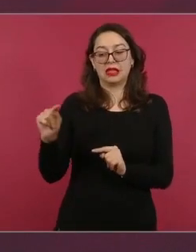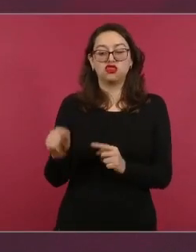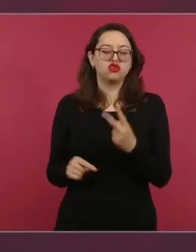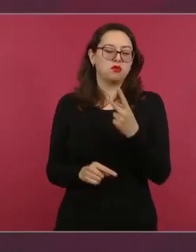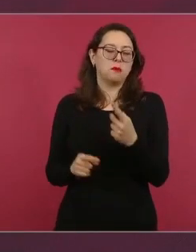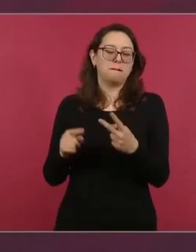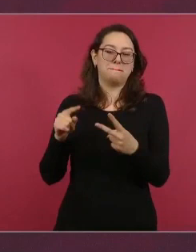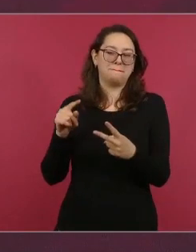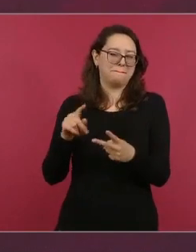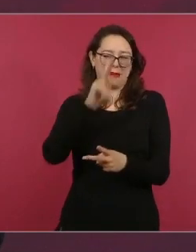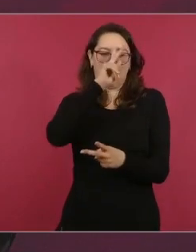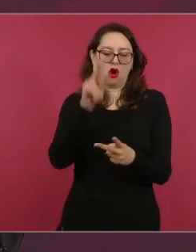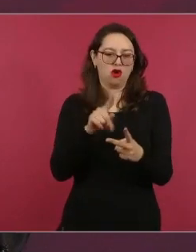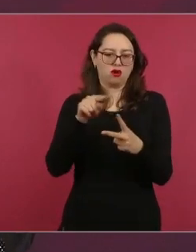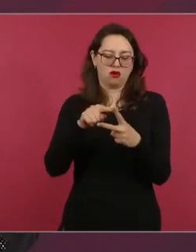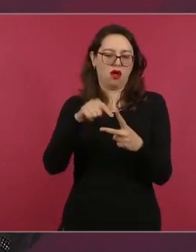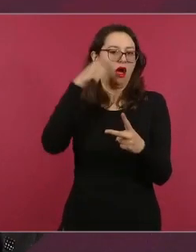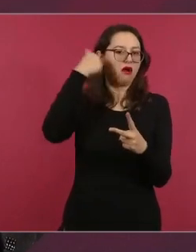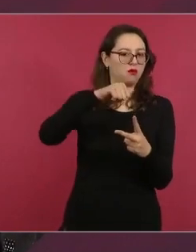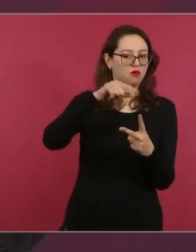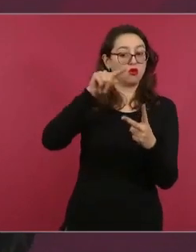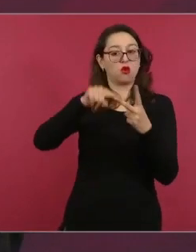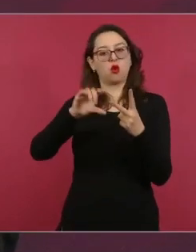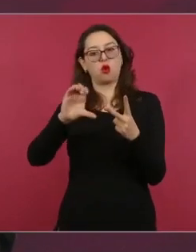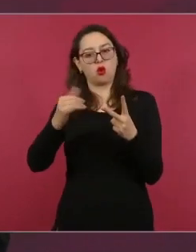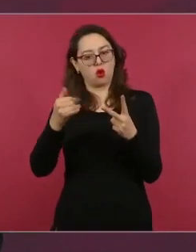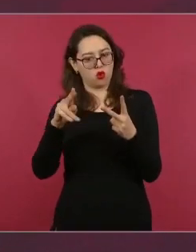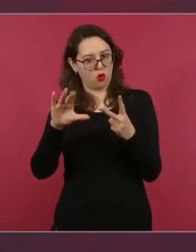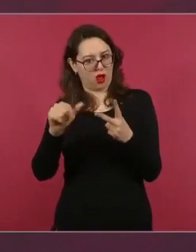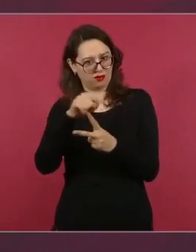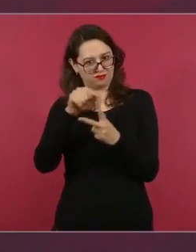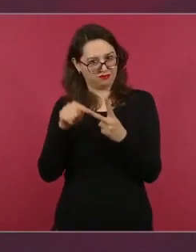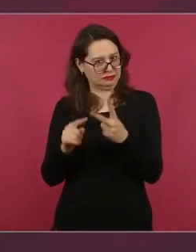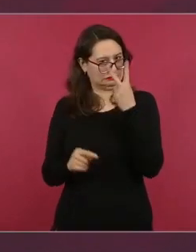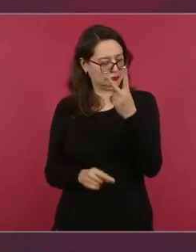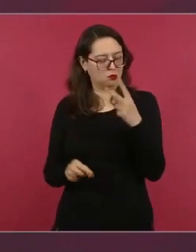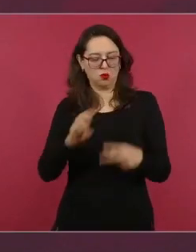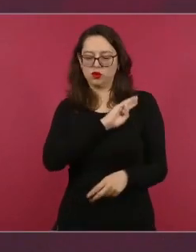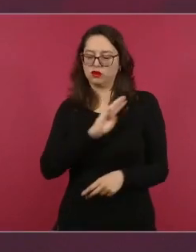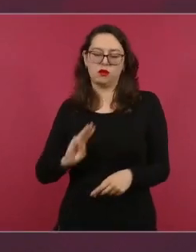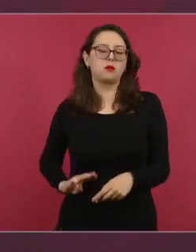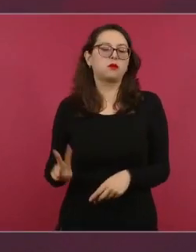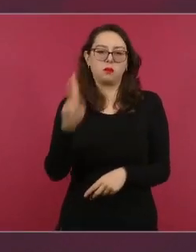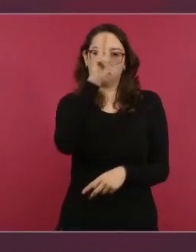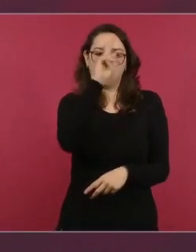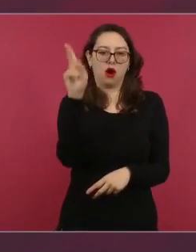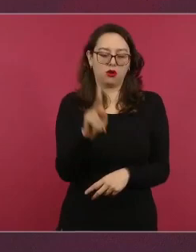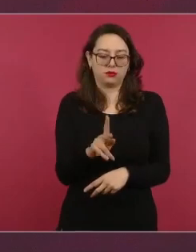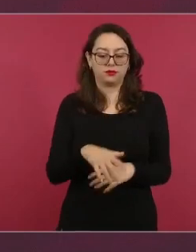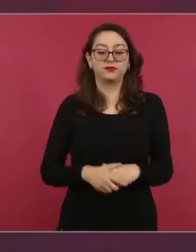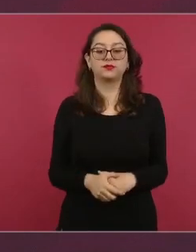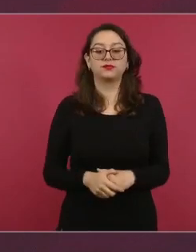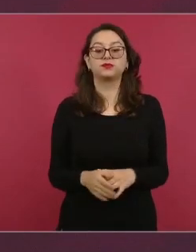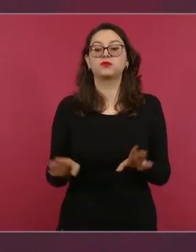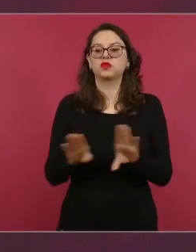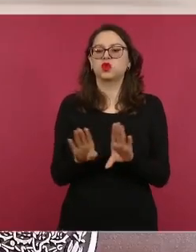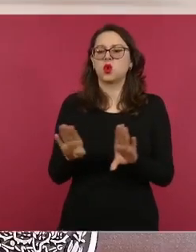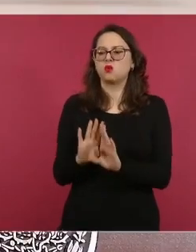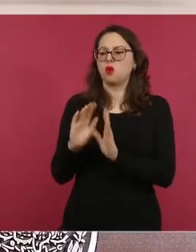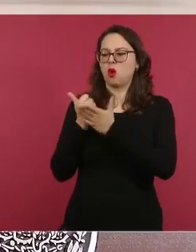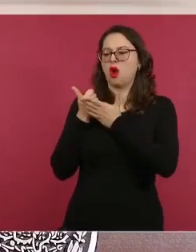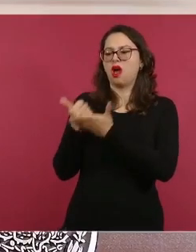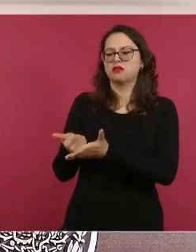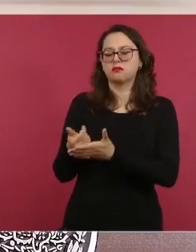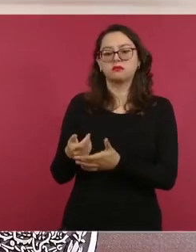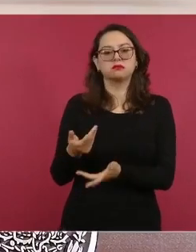de Benítez. Este es el plan general de